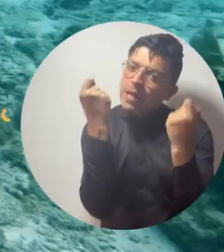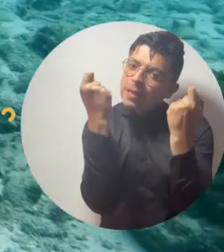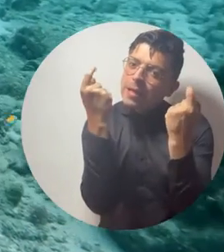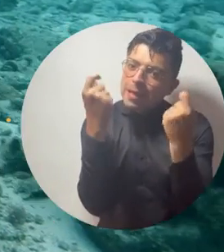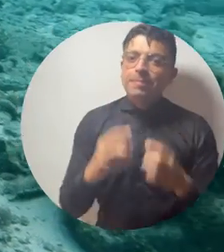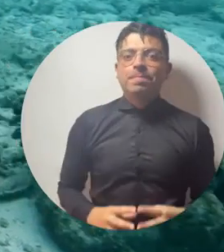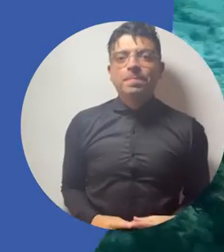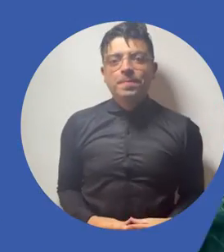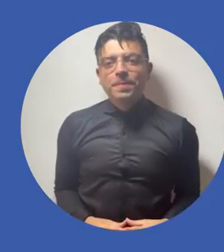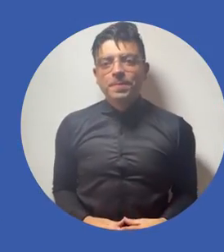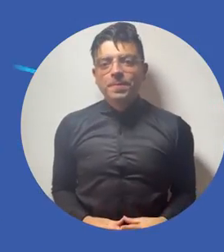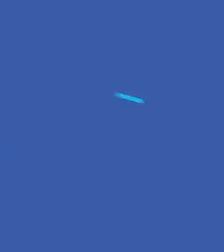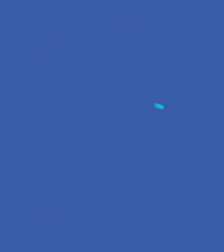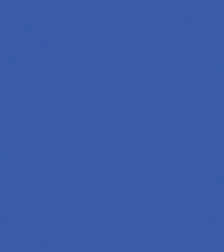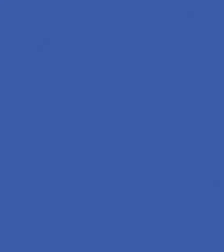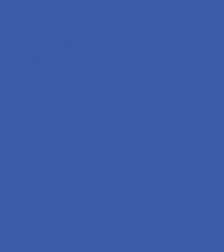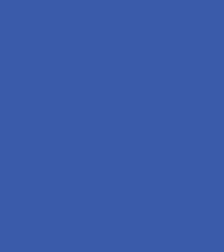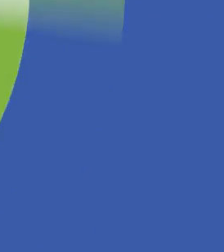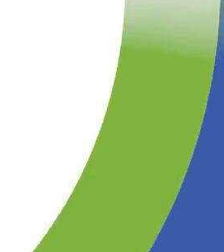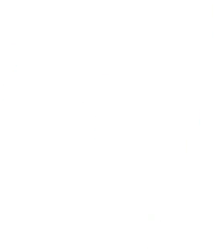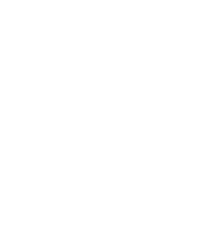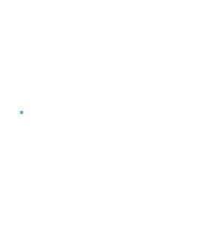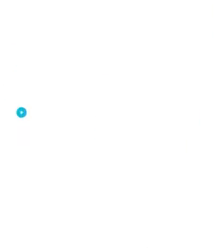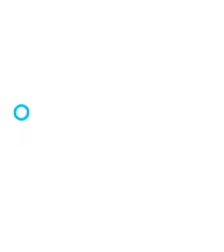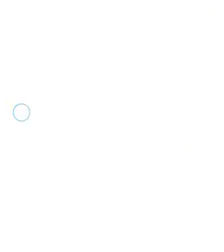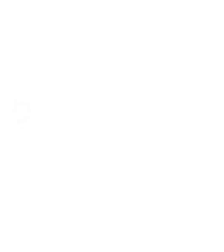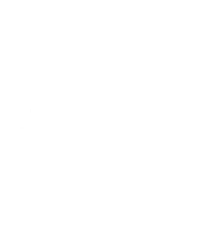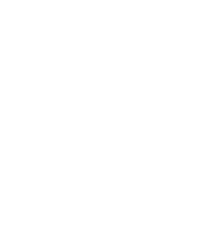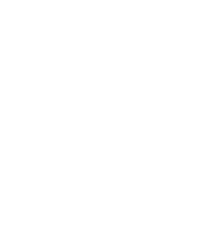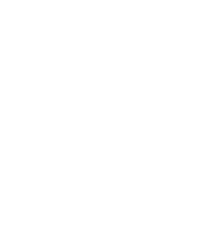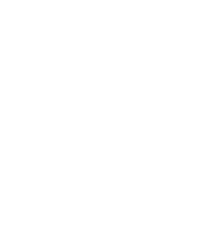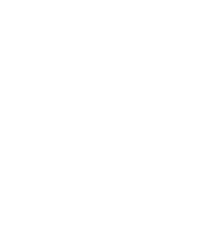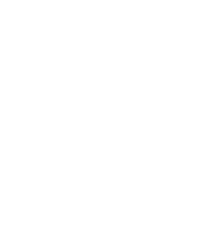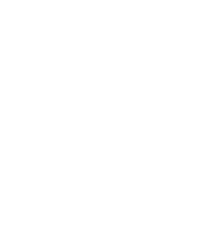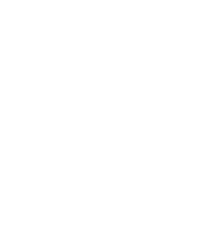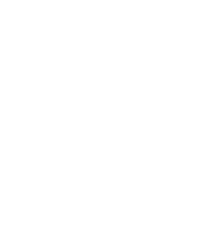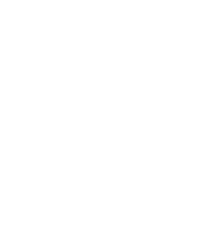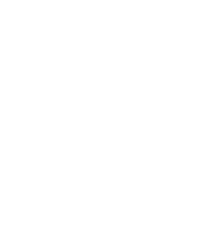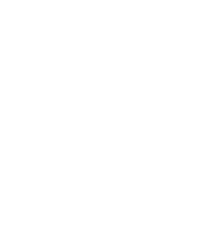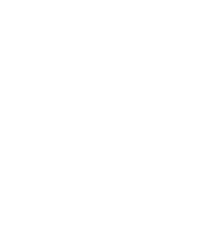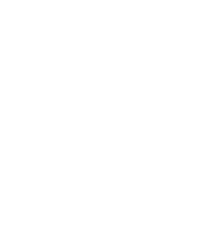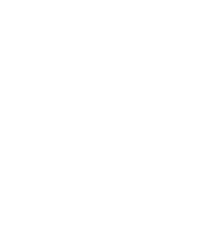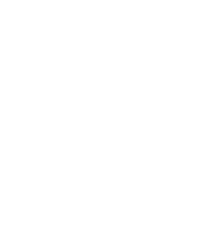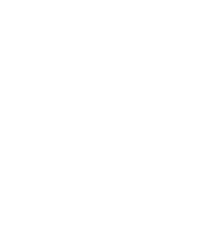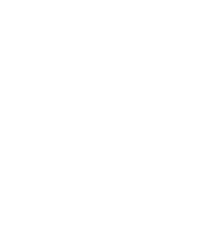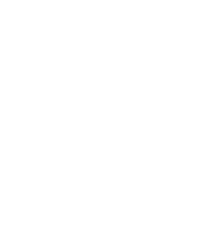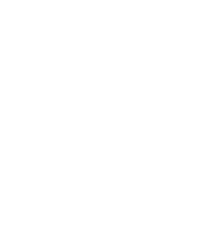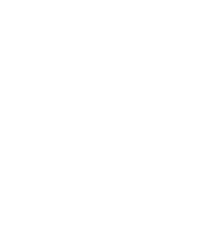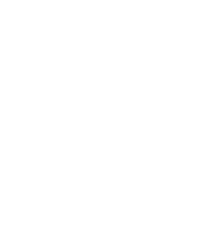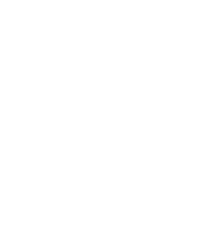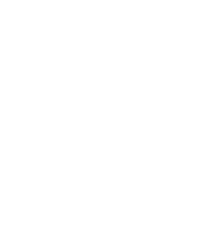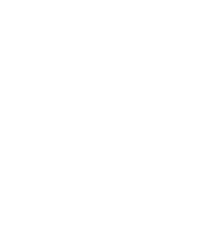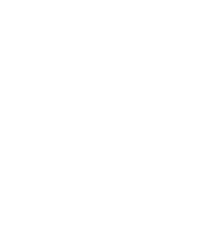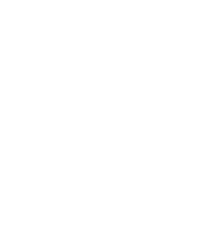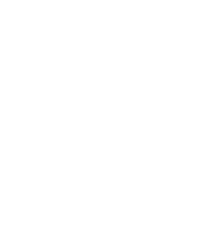caso de las ciudades de Santa Mar. Universidad del Magdalena, aún más incluyente e innovadora.